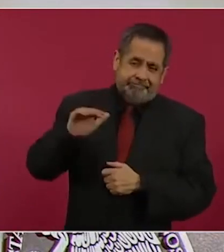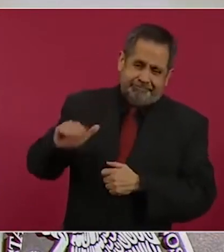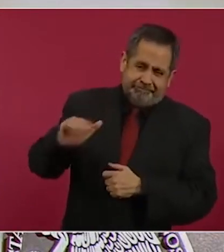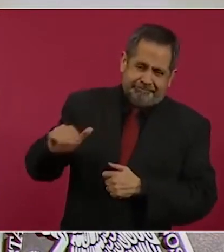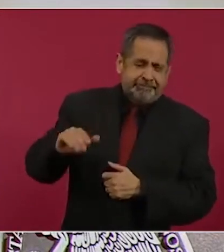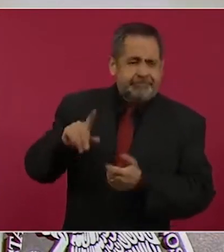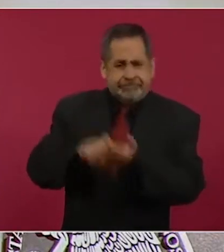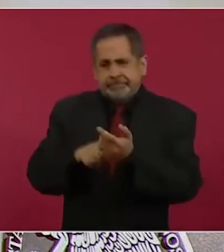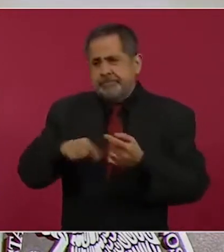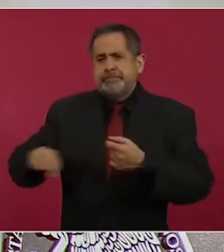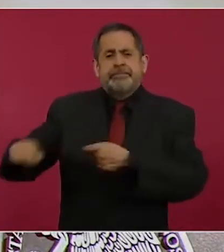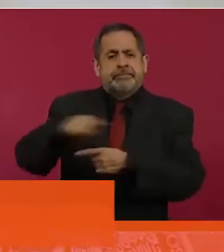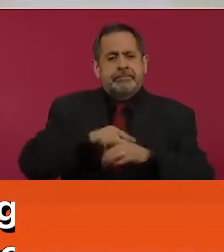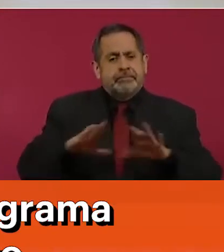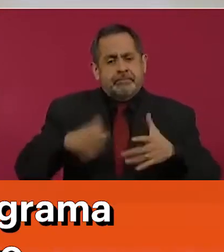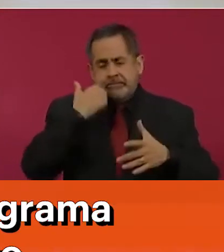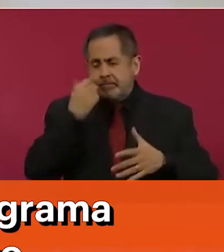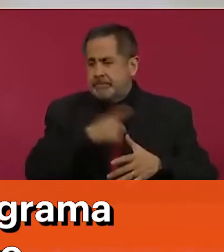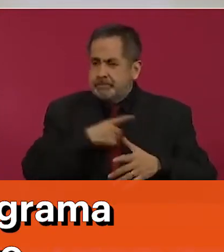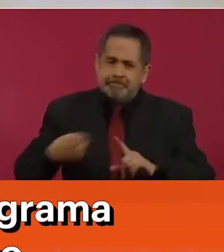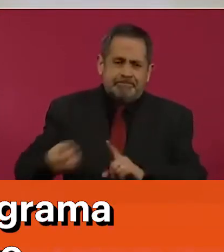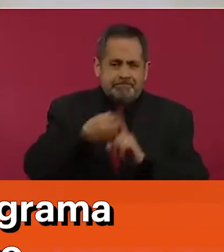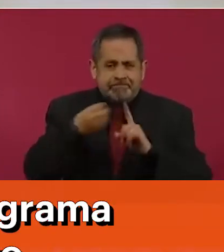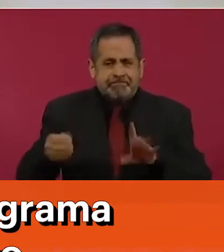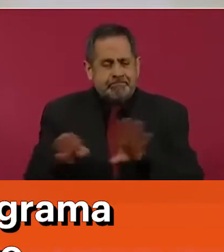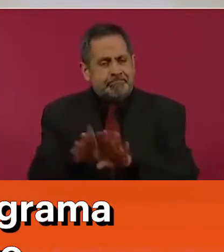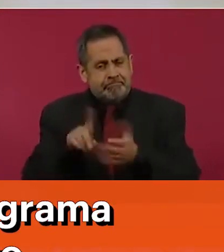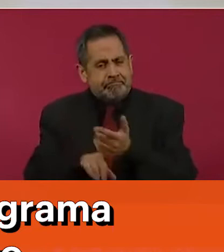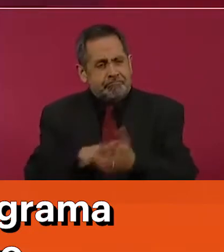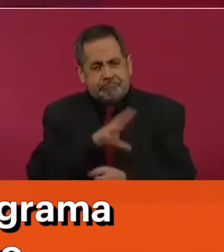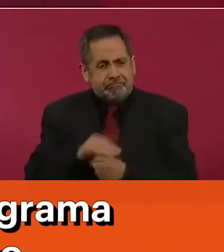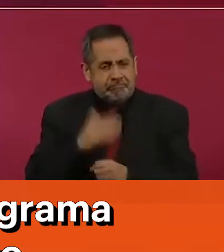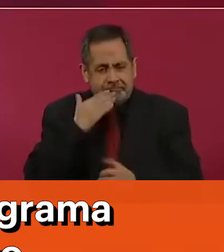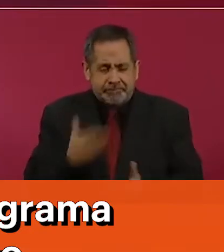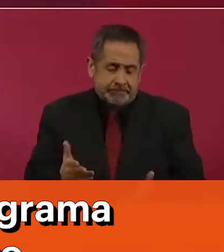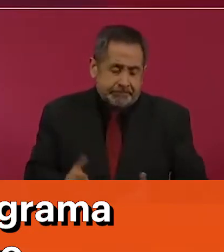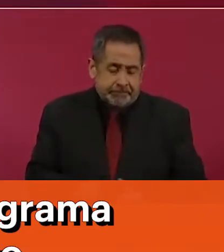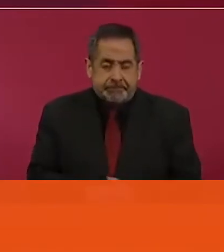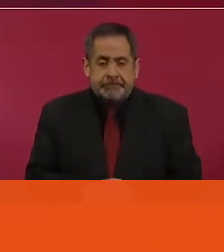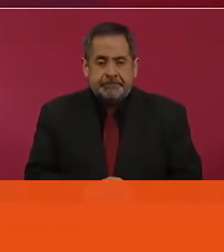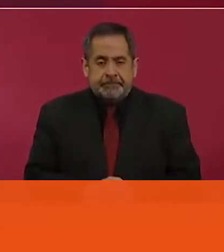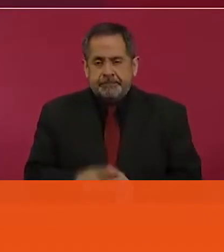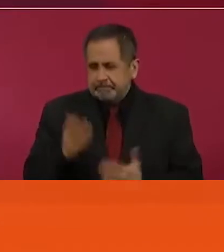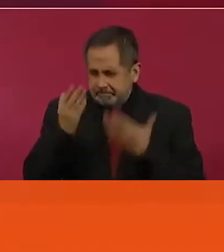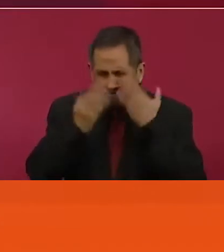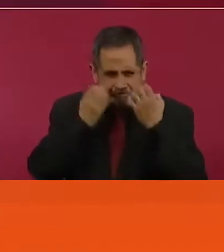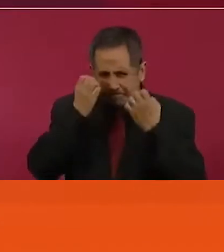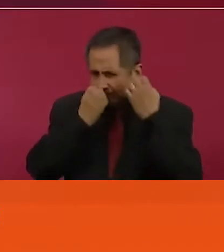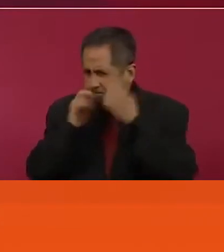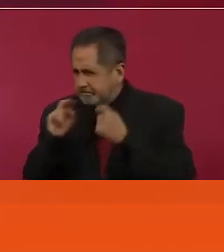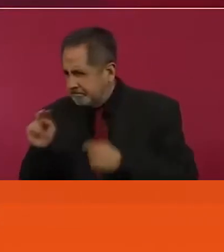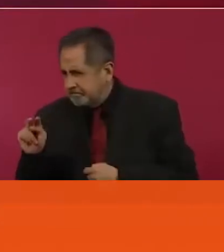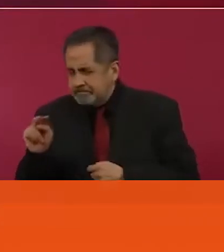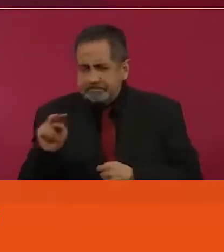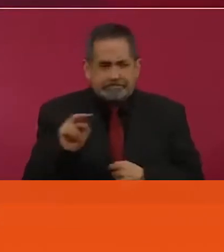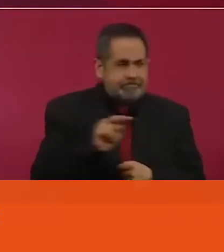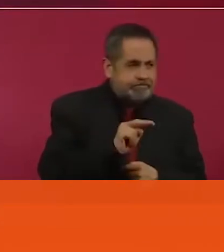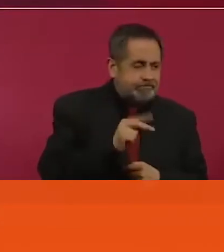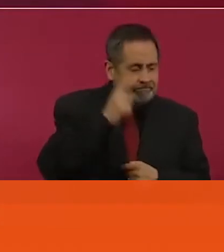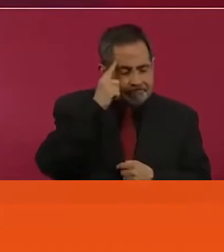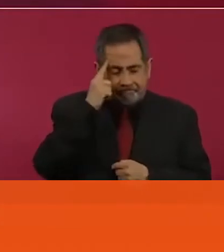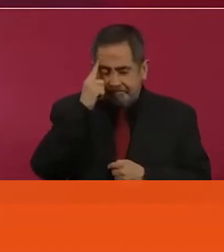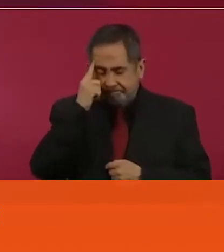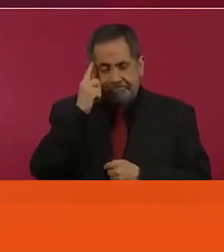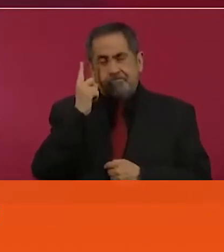reclamo justo de tenerlo bien en el momento de regreso a clases. Haciendo ese balance es algo que para nosotros es muy